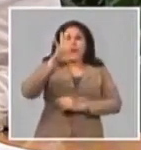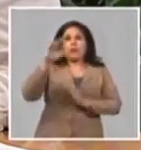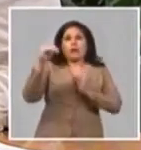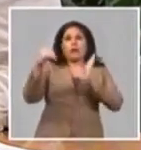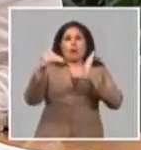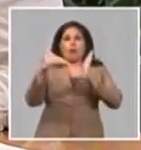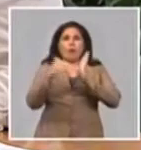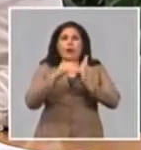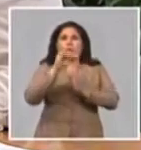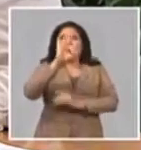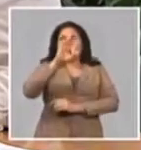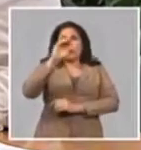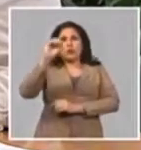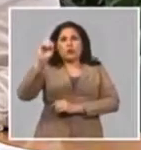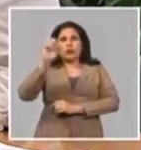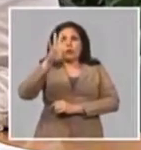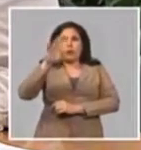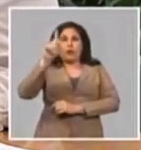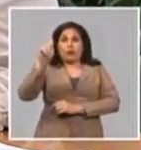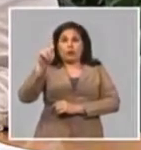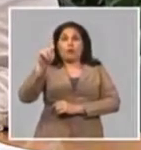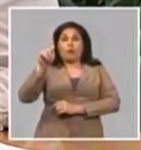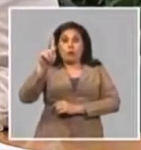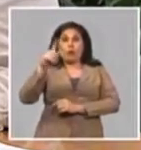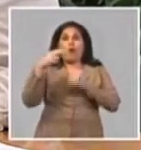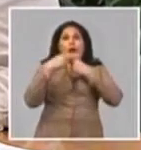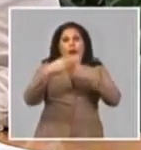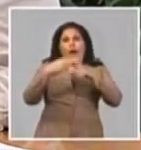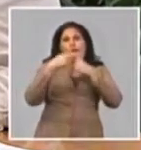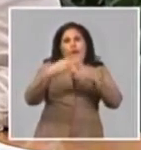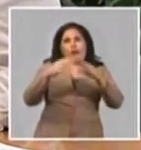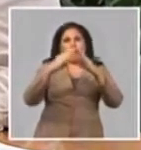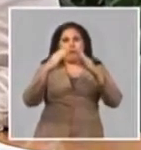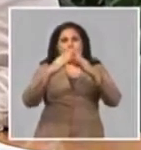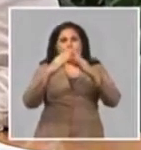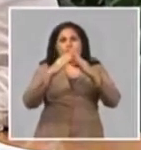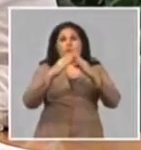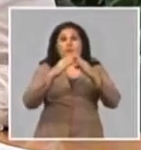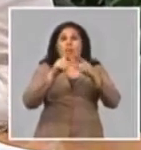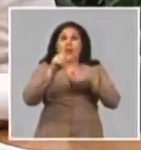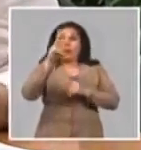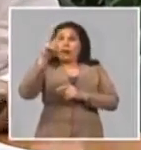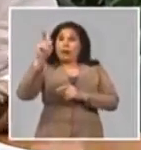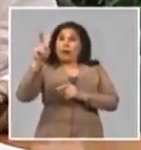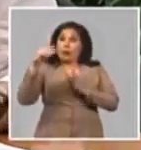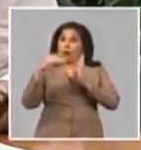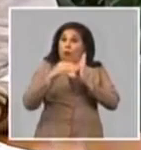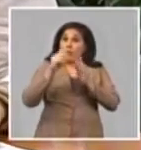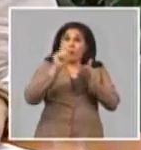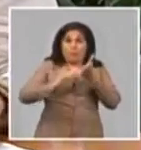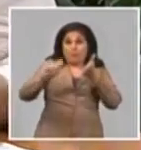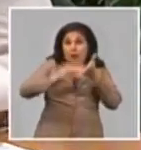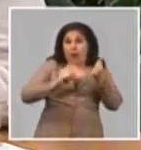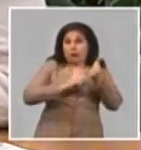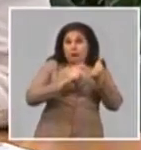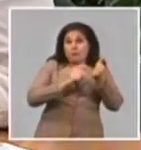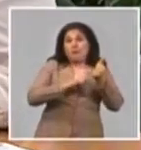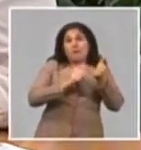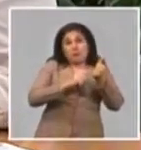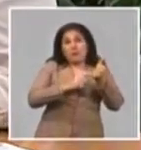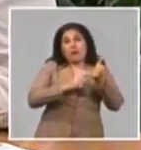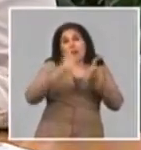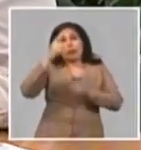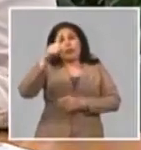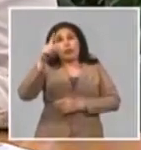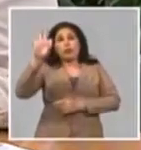.841 acciones de rehabilitación de las 32.000 que tenemos planificadas. Eso nos pone un